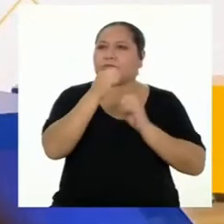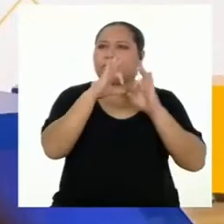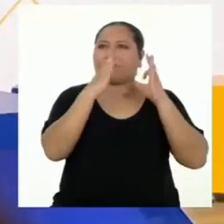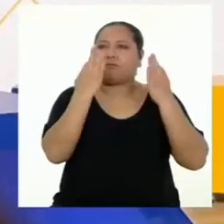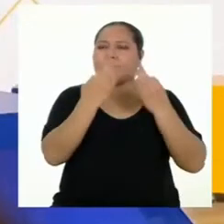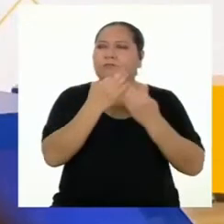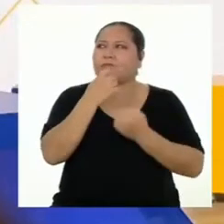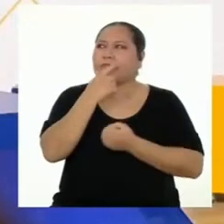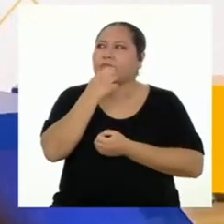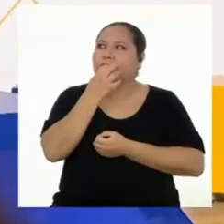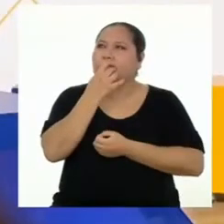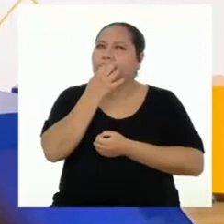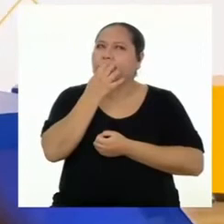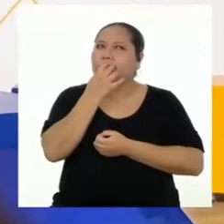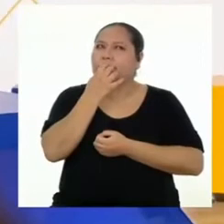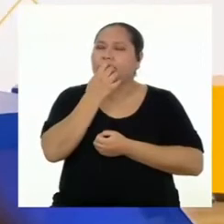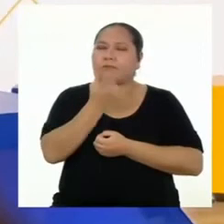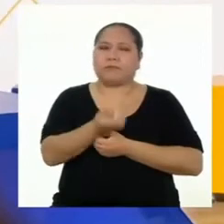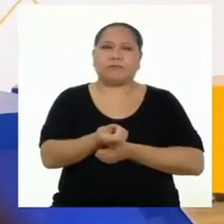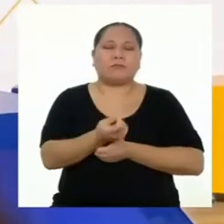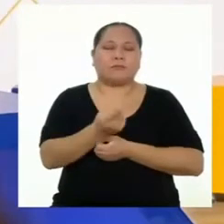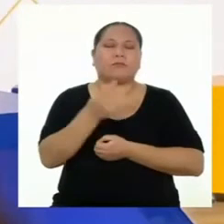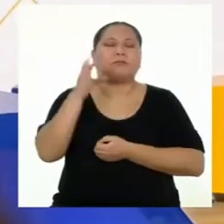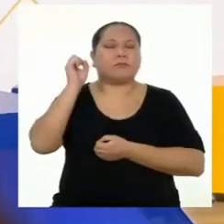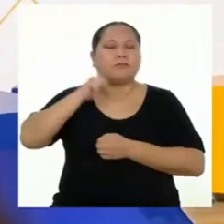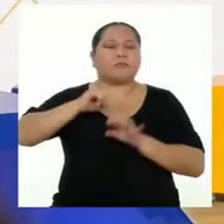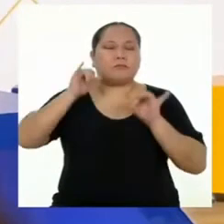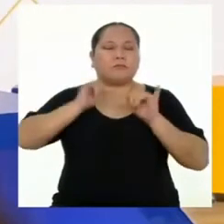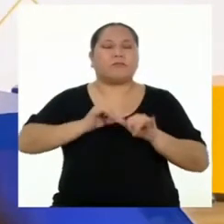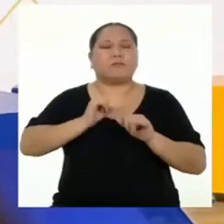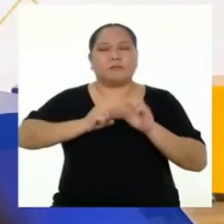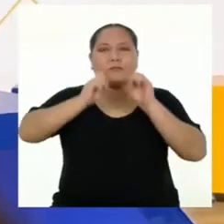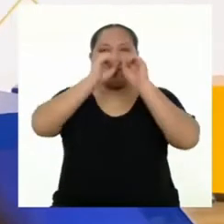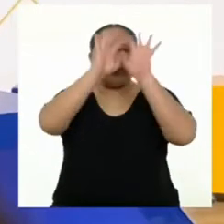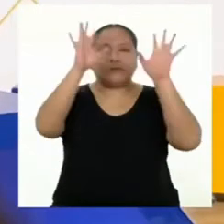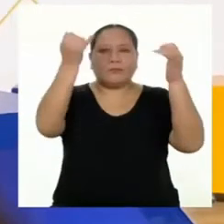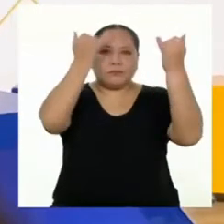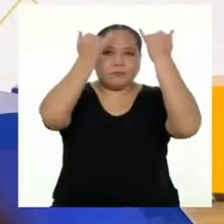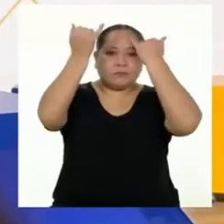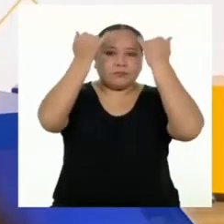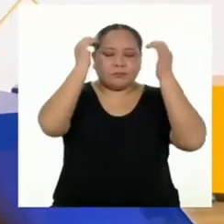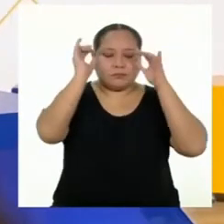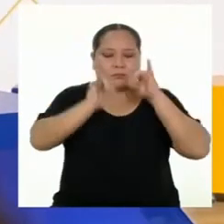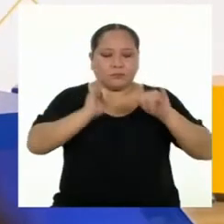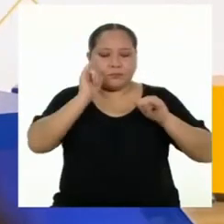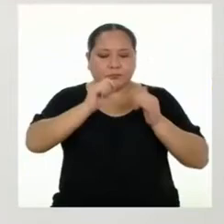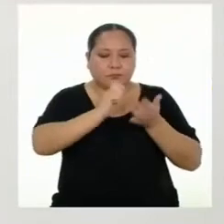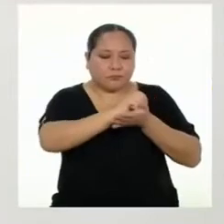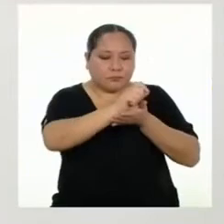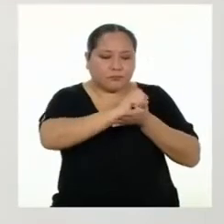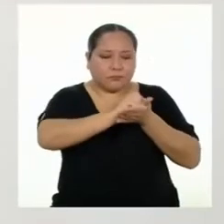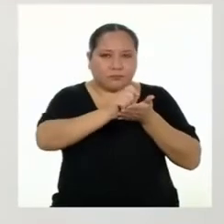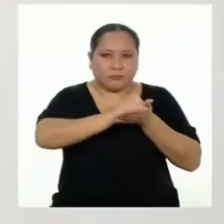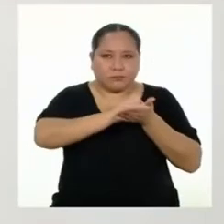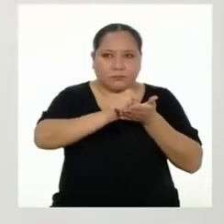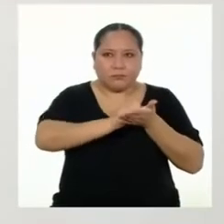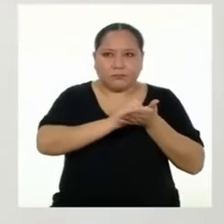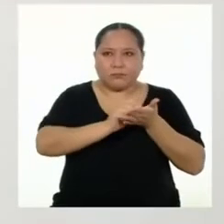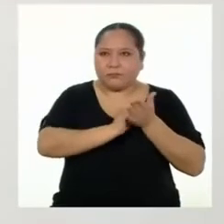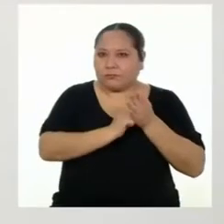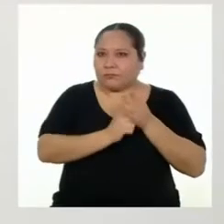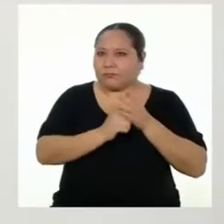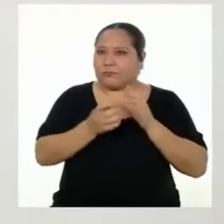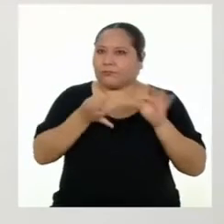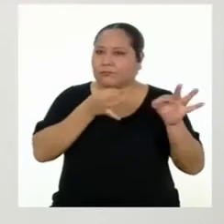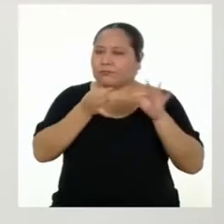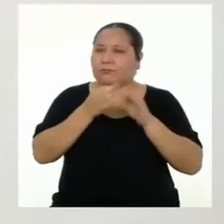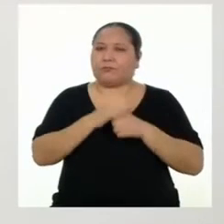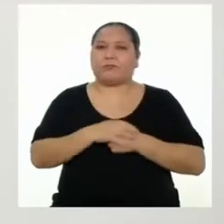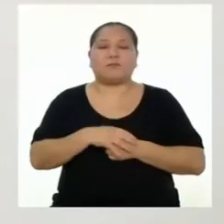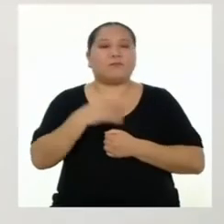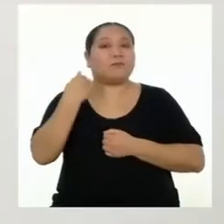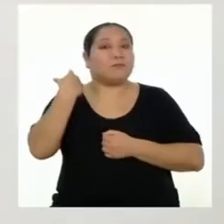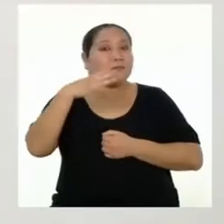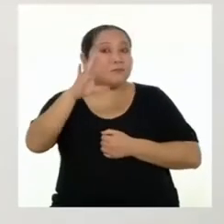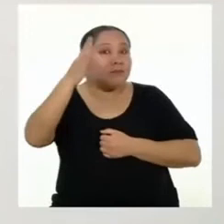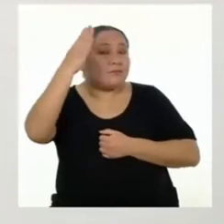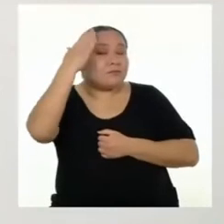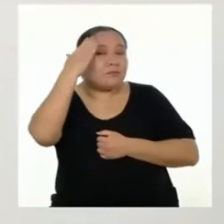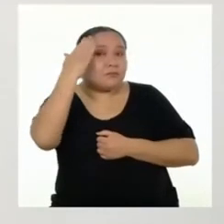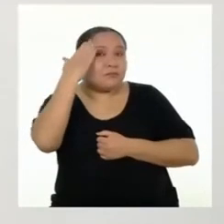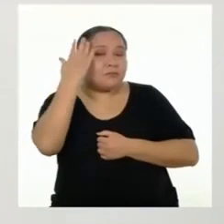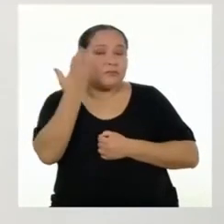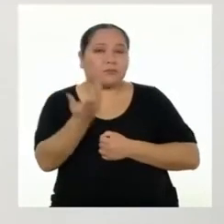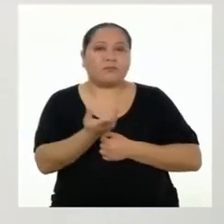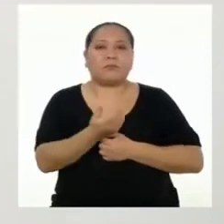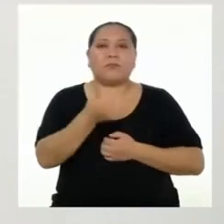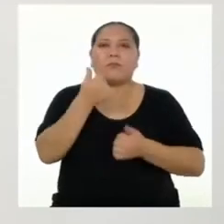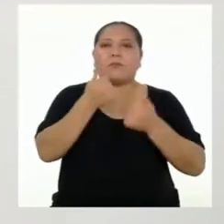Me va quedando claro qué ideas son las que voy a tomar para escribir mi texto argumentativo. Entonces, ya tienes una